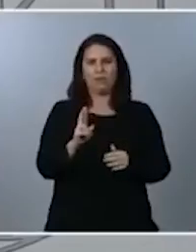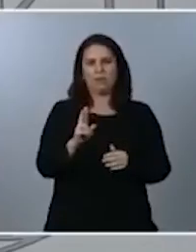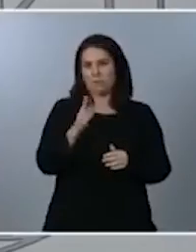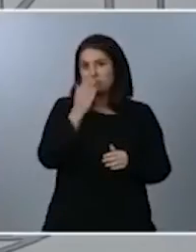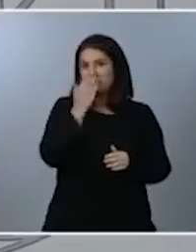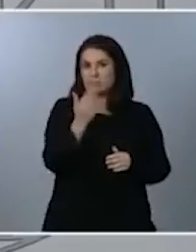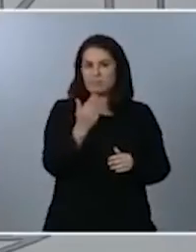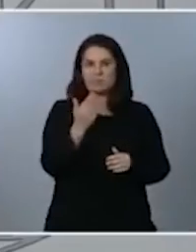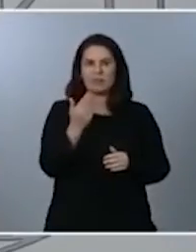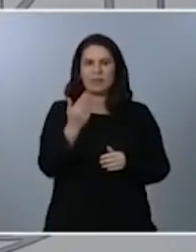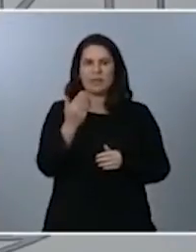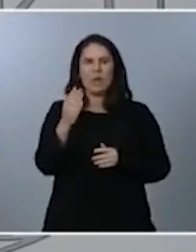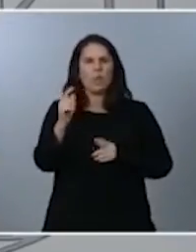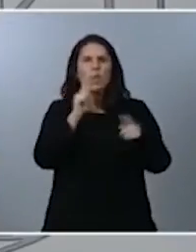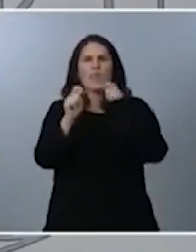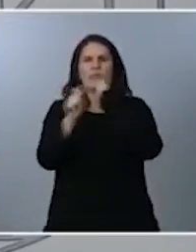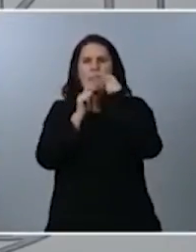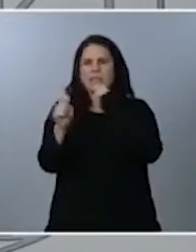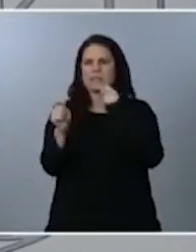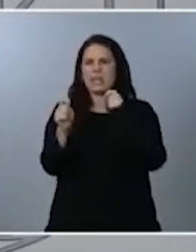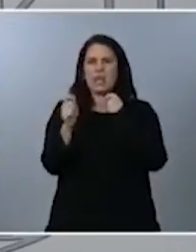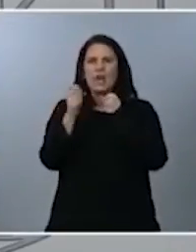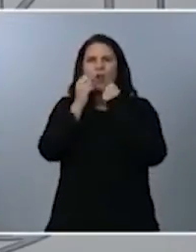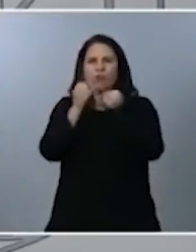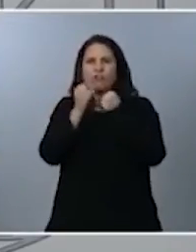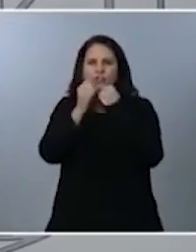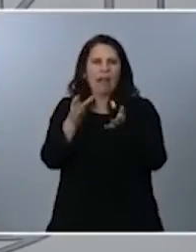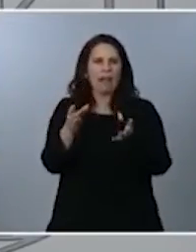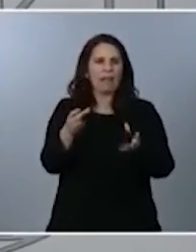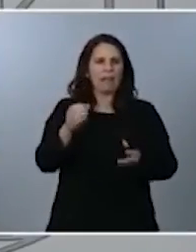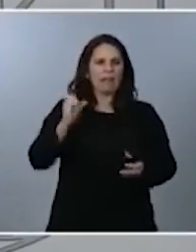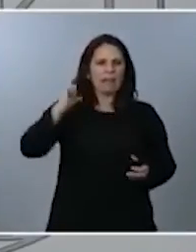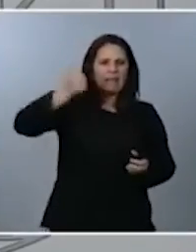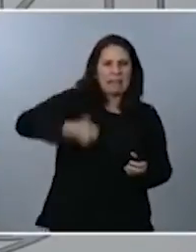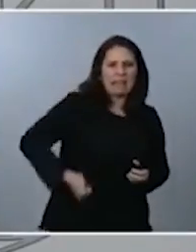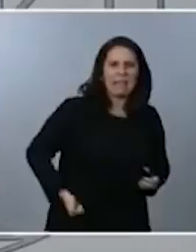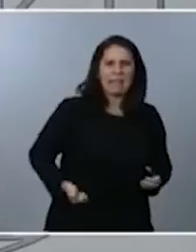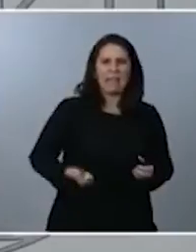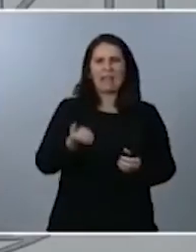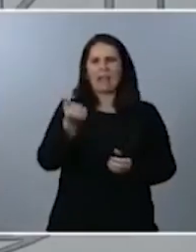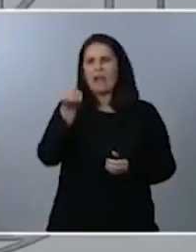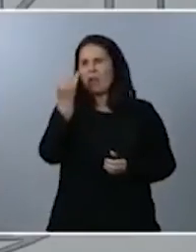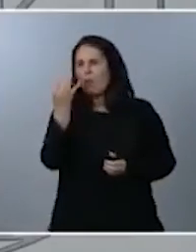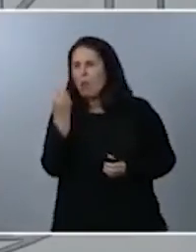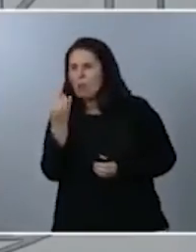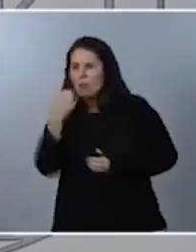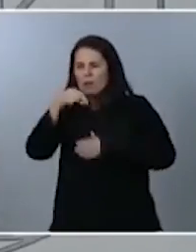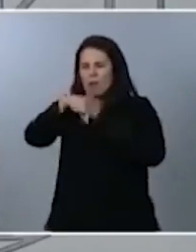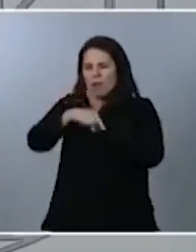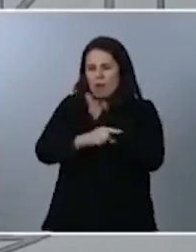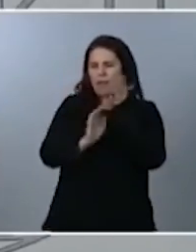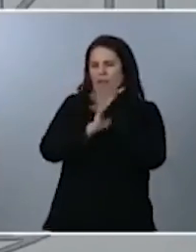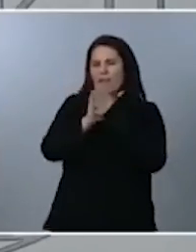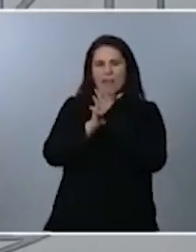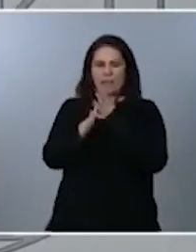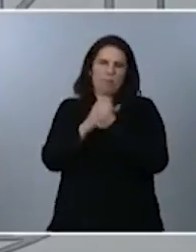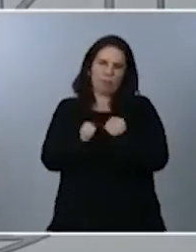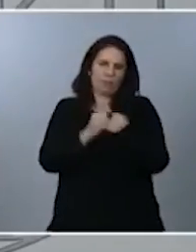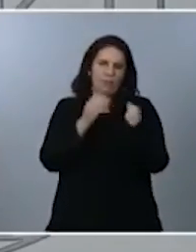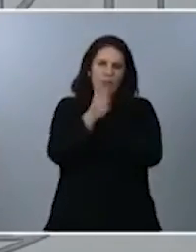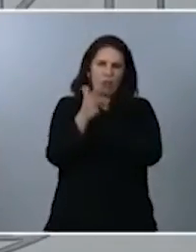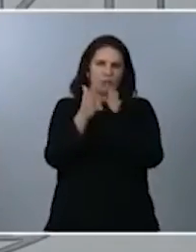rueda de prensa poder contar la riqueza que hay detrás de cada uno de los números, pero puedo asegurar que no hay ninguna cifra casual, todas